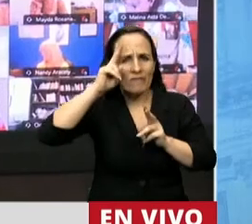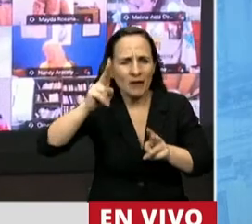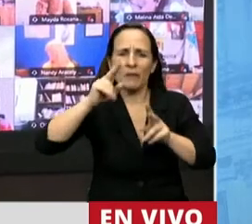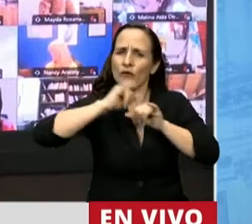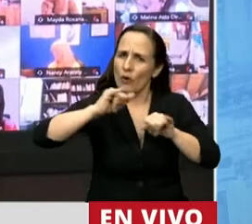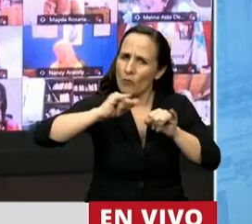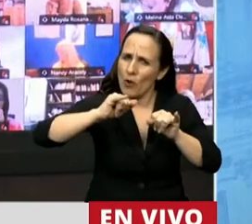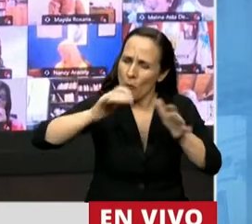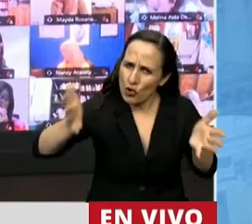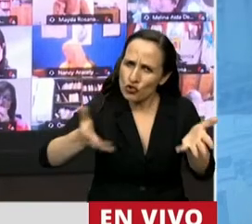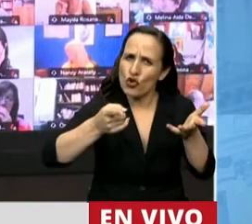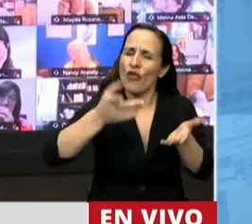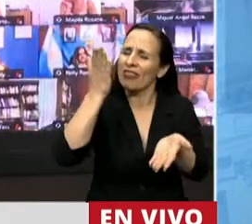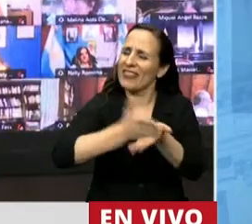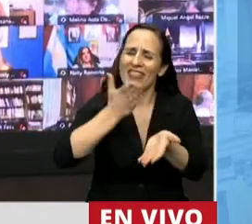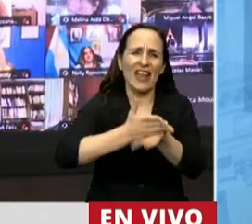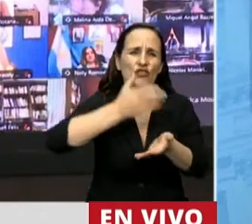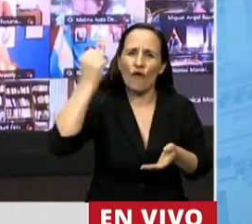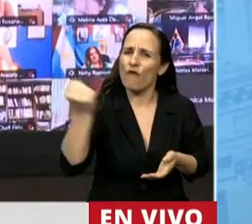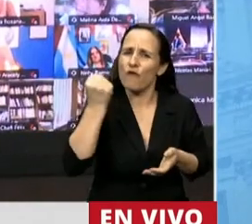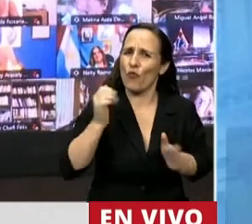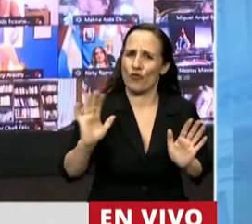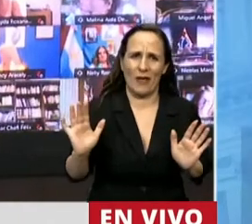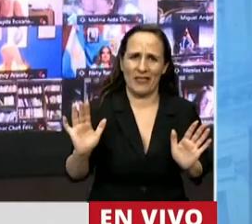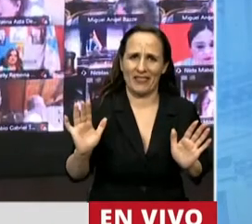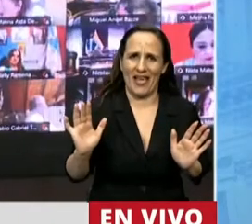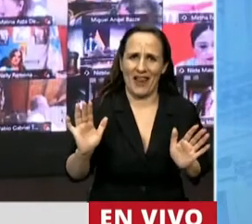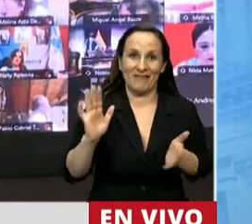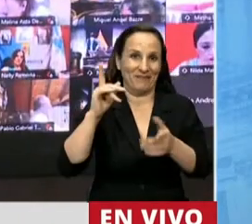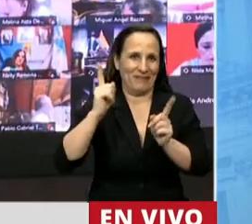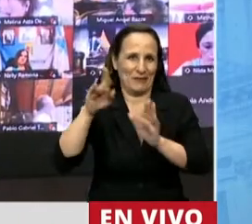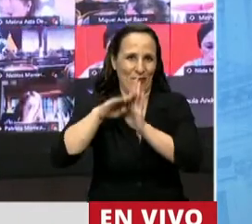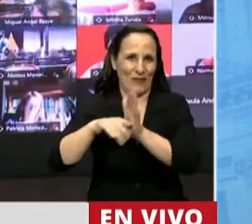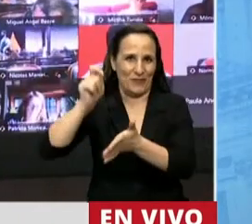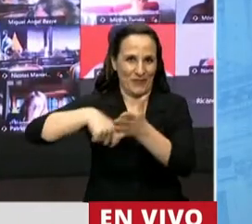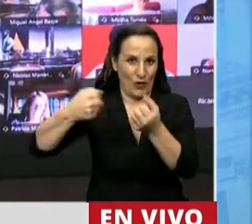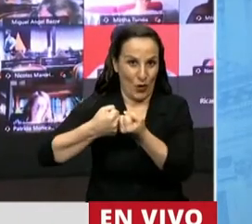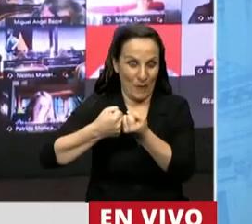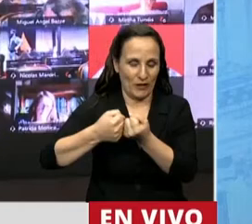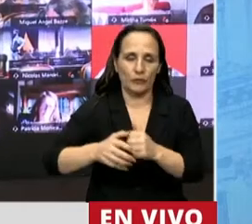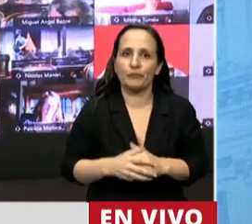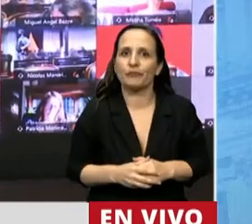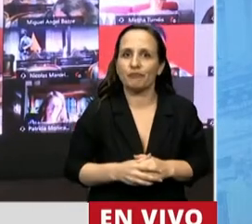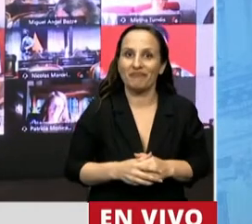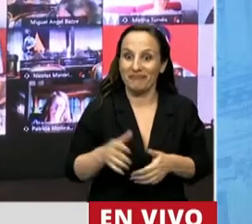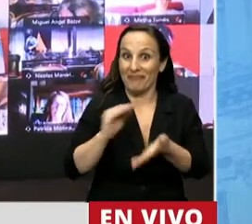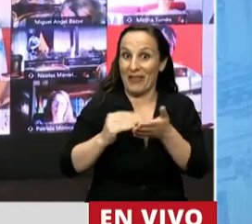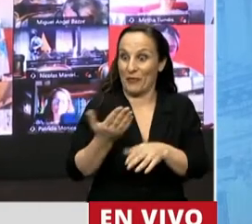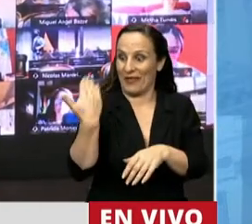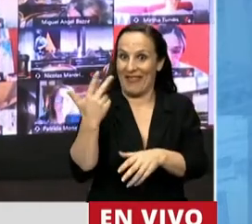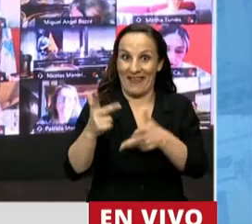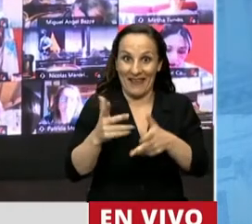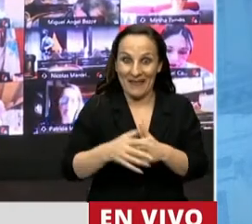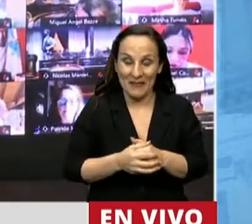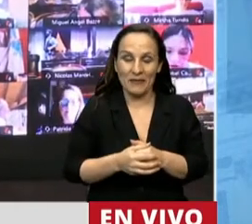hacer realidad derechos fundamentales que son objeto de este convenio. Como decía la diputada propinante,